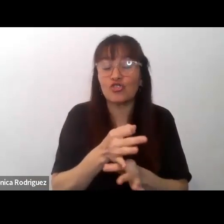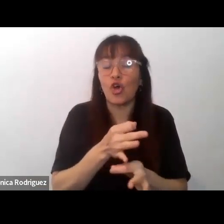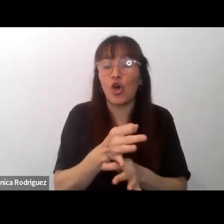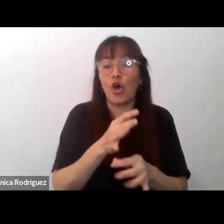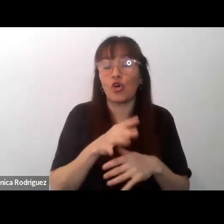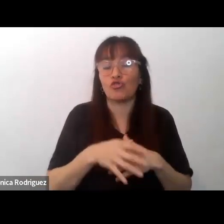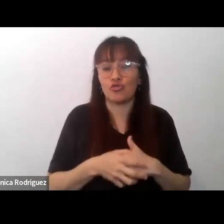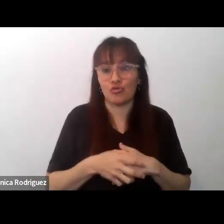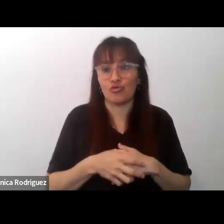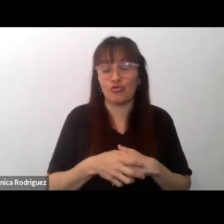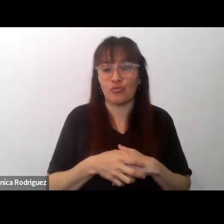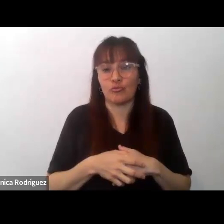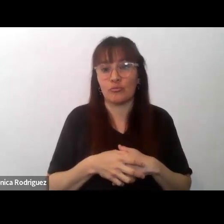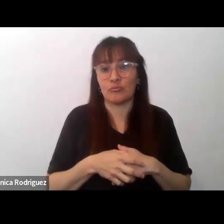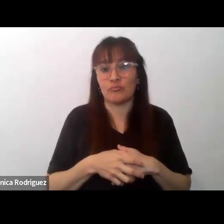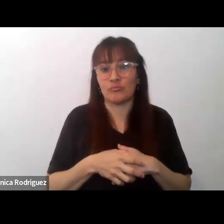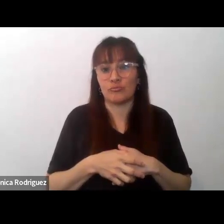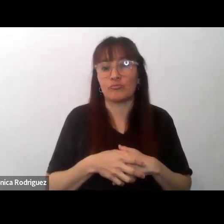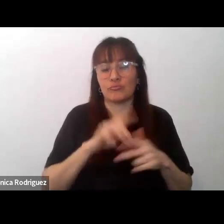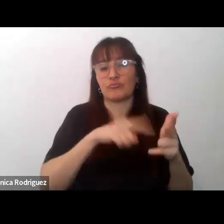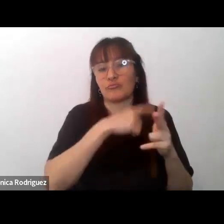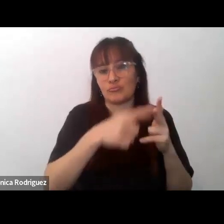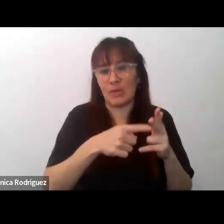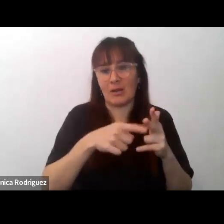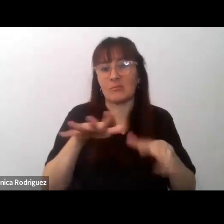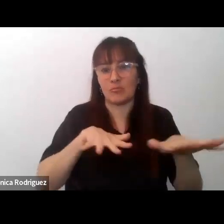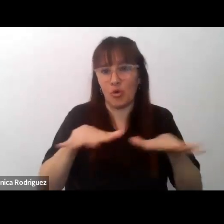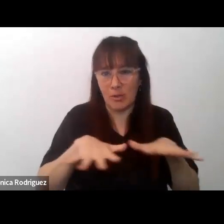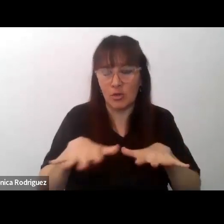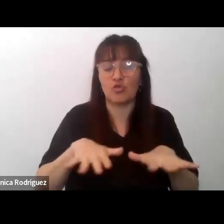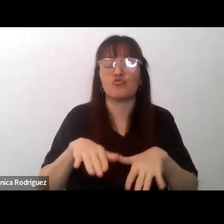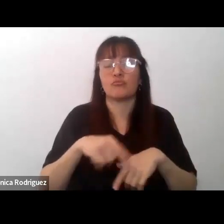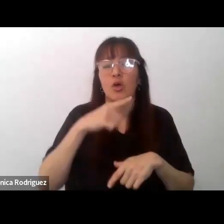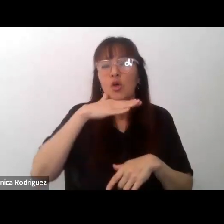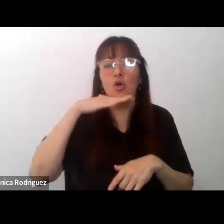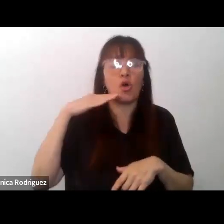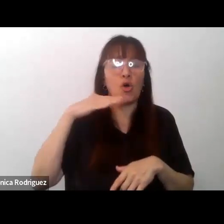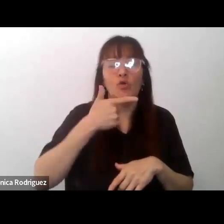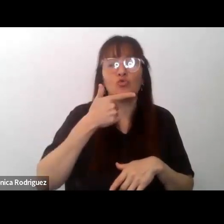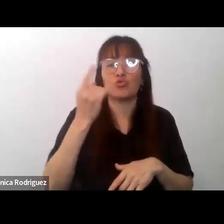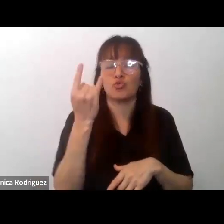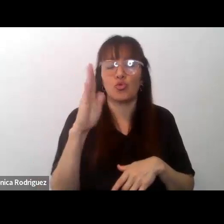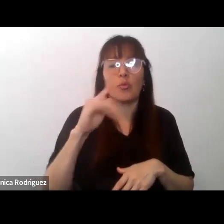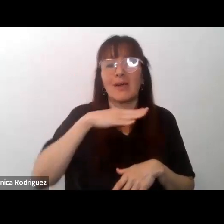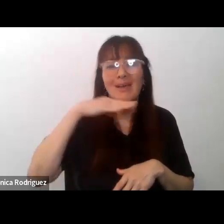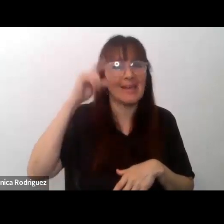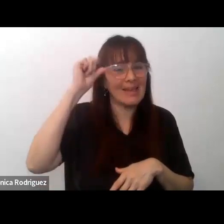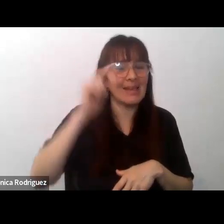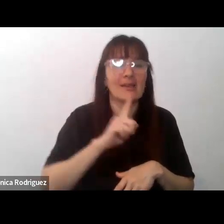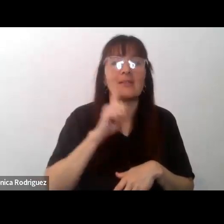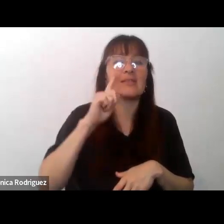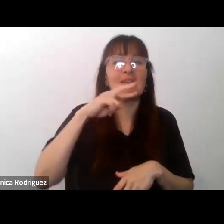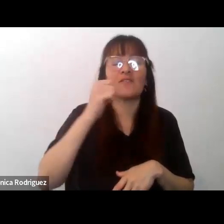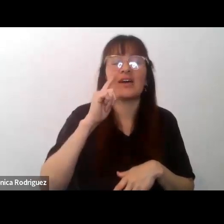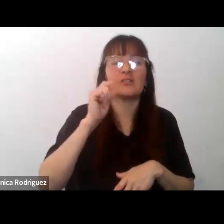se inscribe en un triple movimiento subjetivación que remite a la singularización